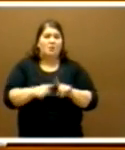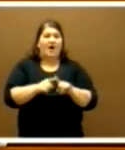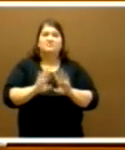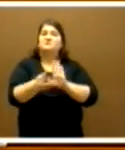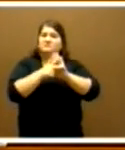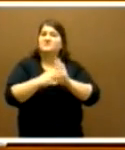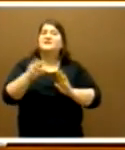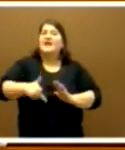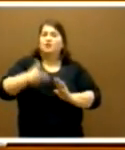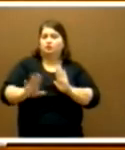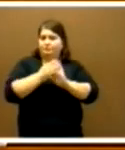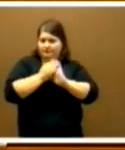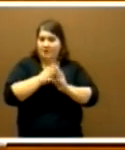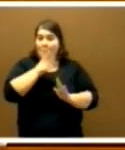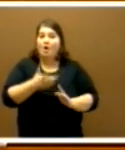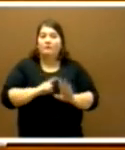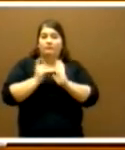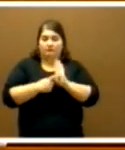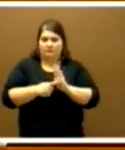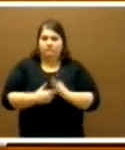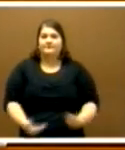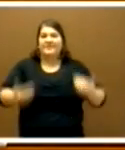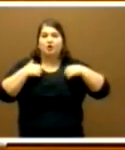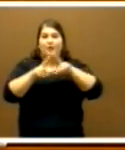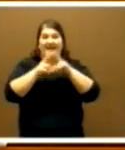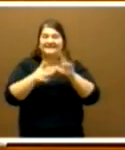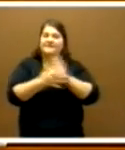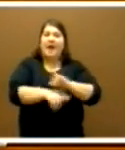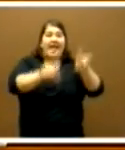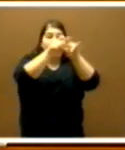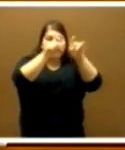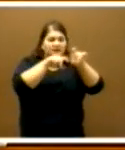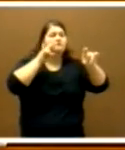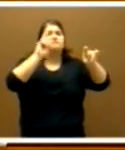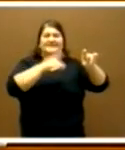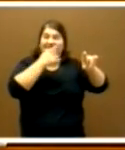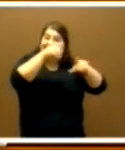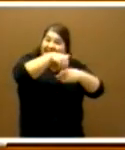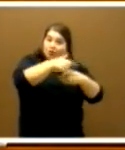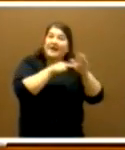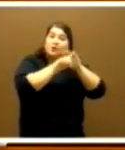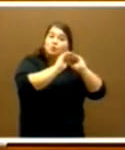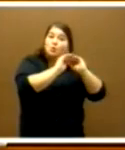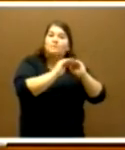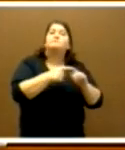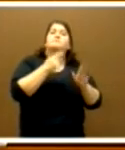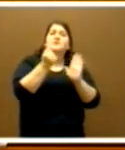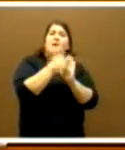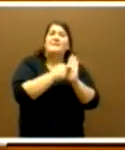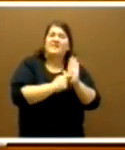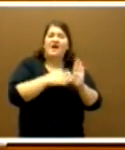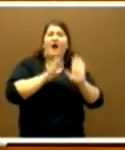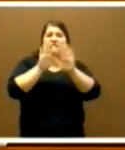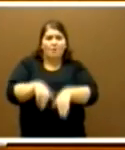porque la ley de responsabilidad social va a reconocer a aquellas empresas que incorporen dentro de su gestión medidas de conciliación de la vida familiar,